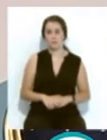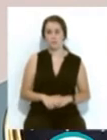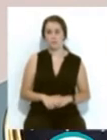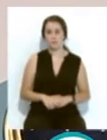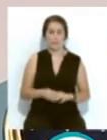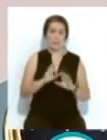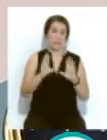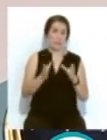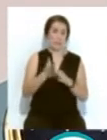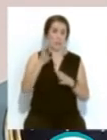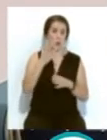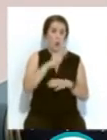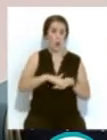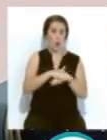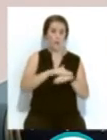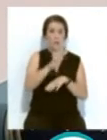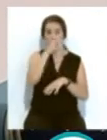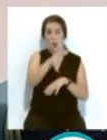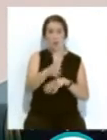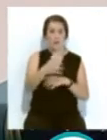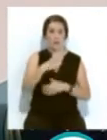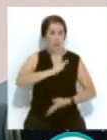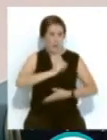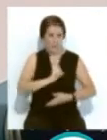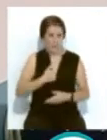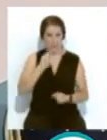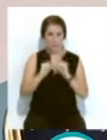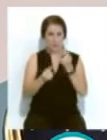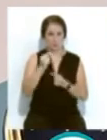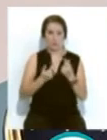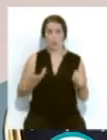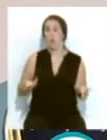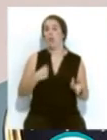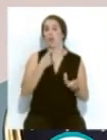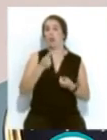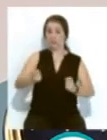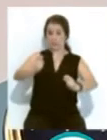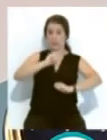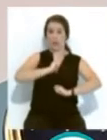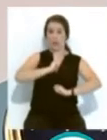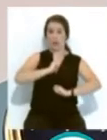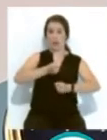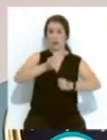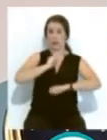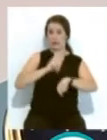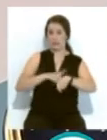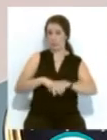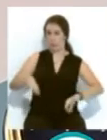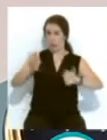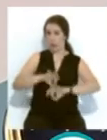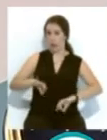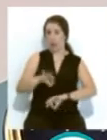El equipo de gobierno después de cinco años no ha sido capaz de sacar unos presupuestos... ...y cuando los trae, los trae a contrarreloj...